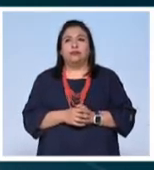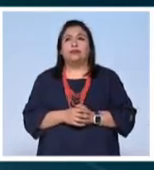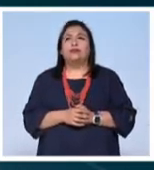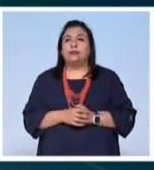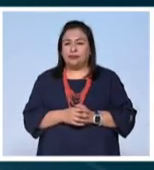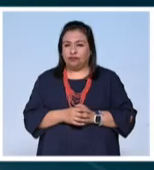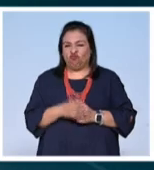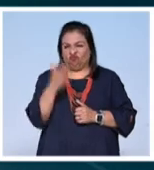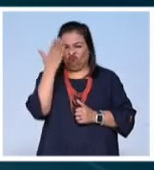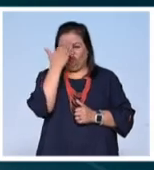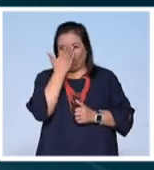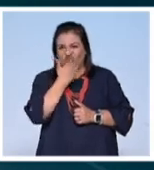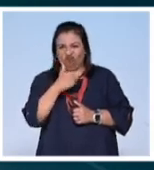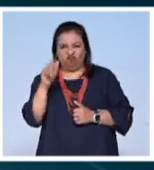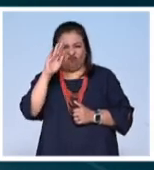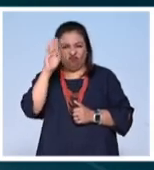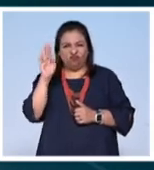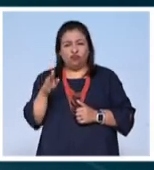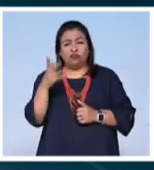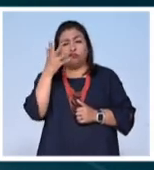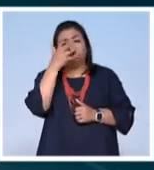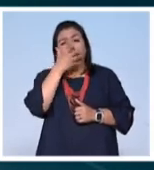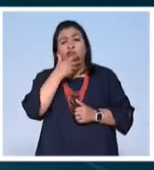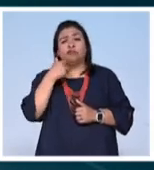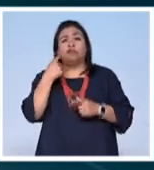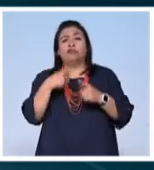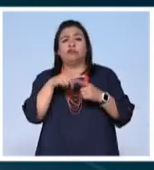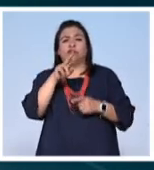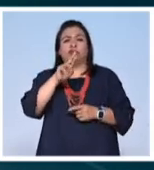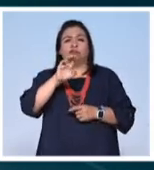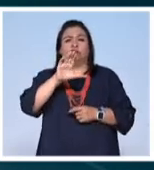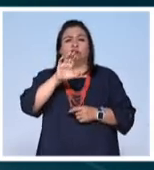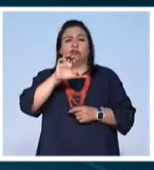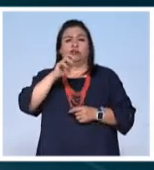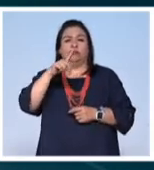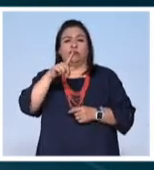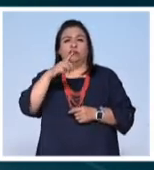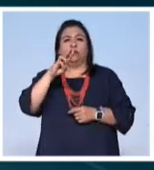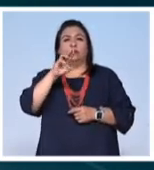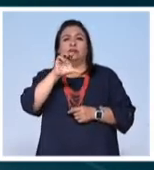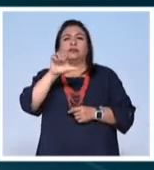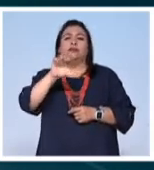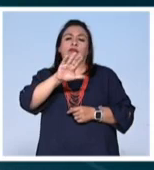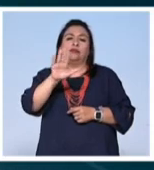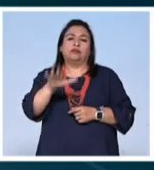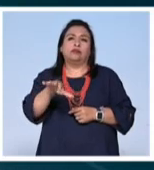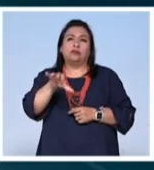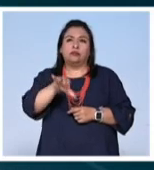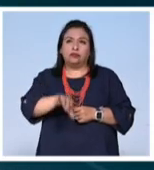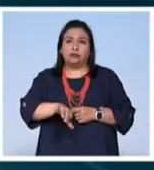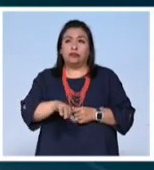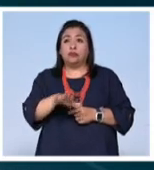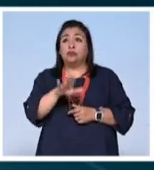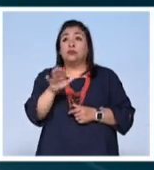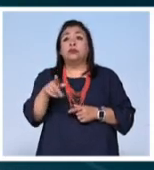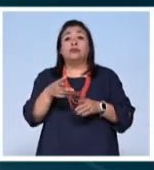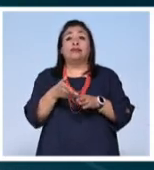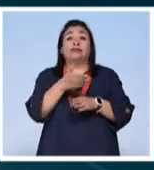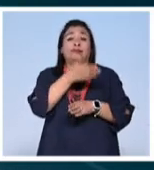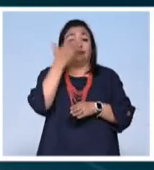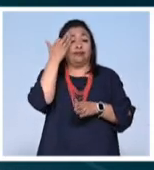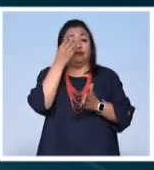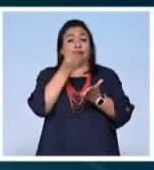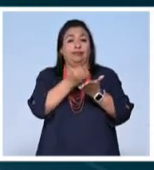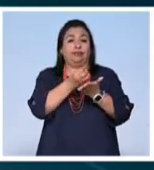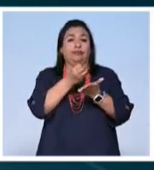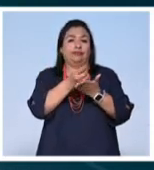el talento y la sensual belleza de la diva Raquel Welch alcanza la inmortalidad se va otra figura de la época dorada